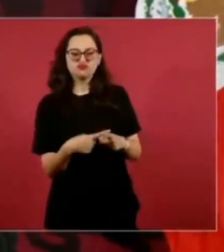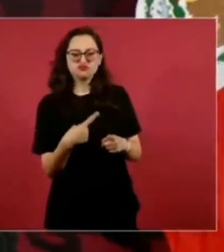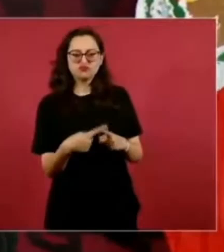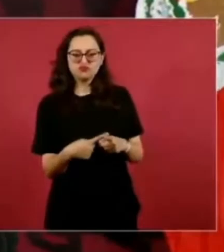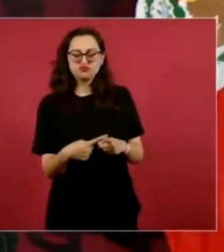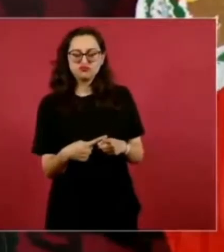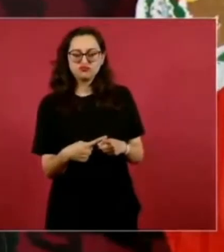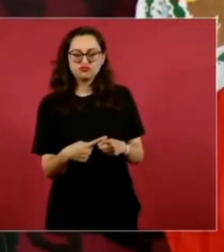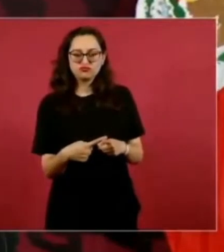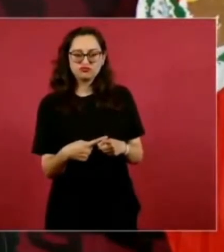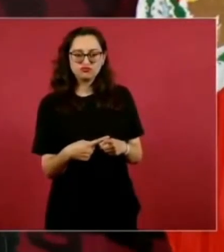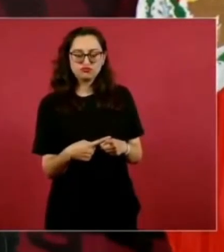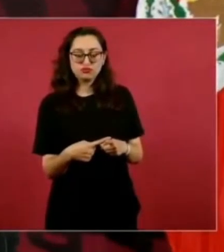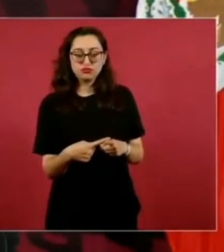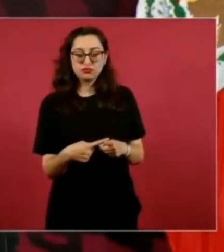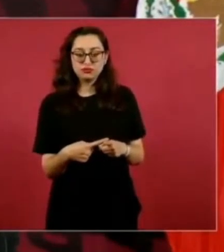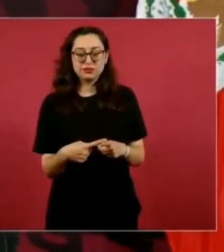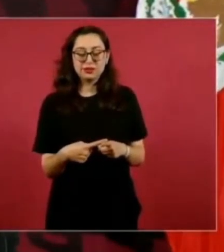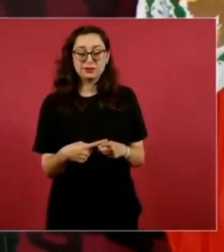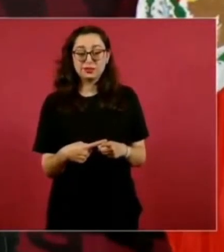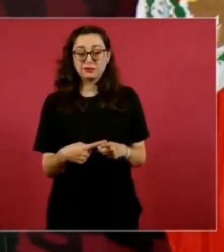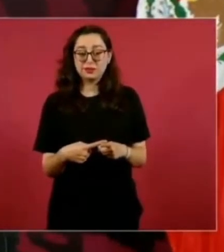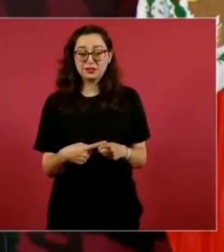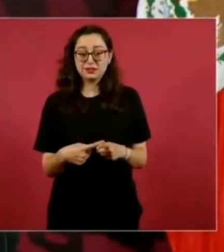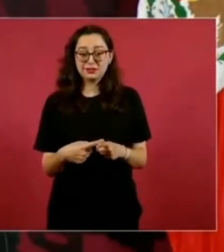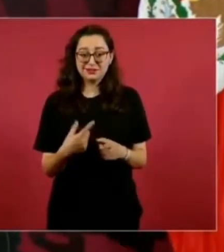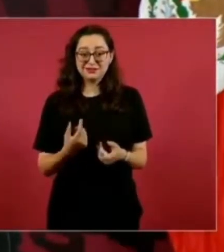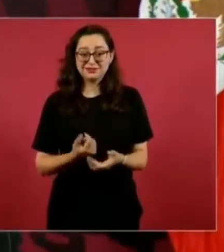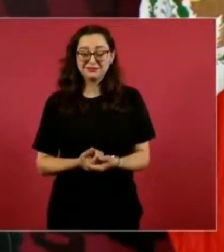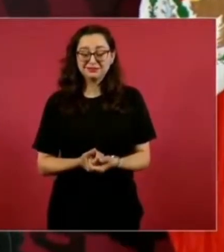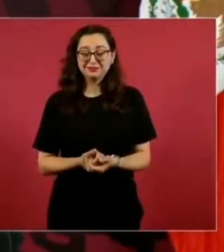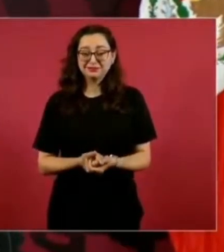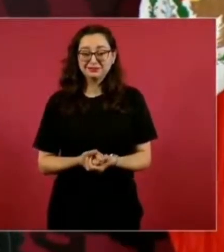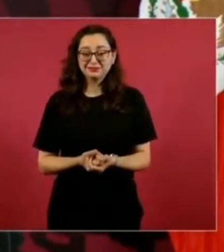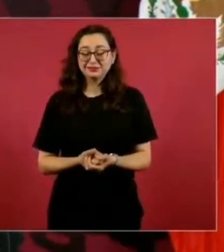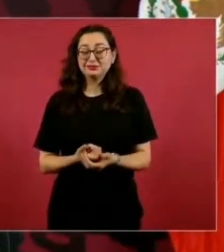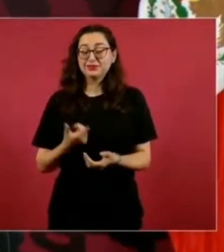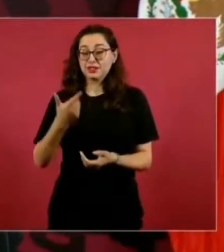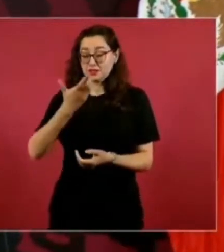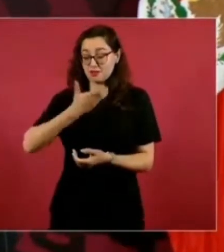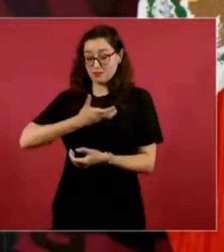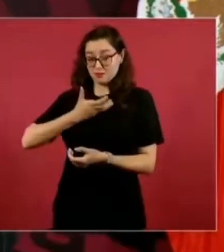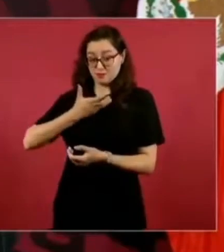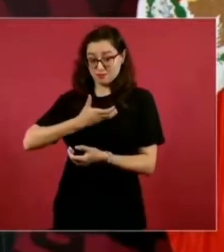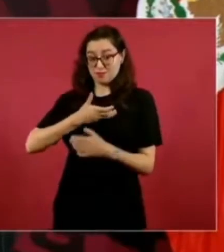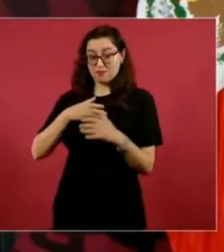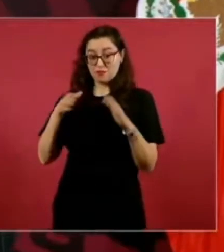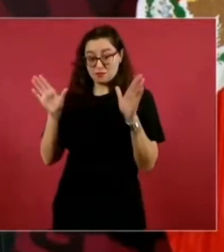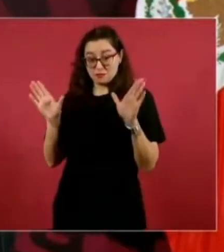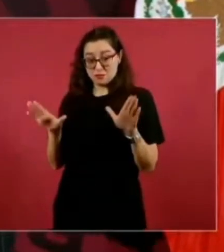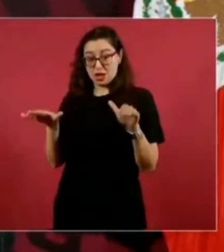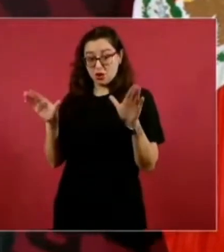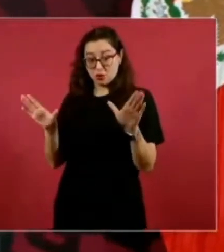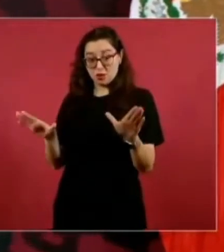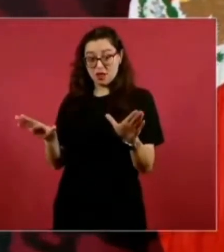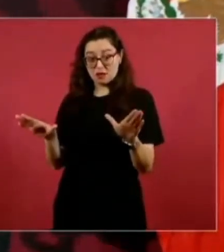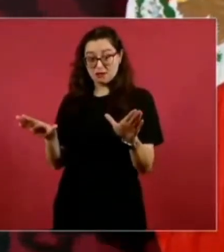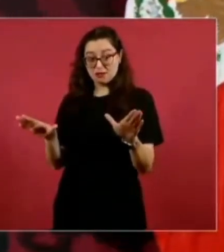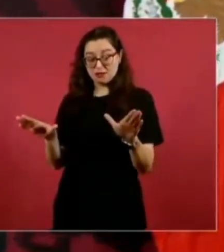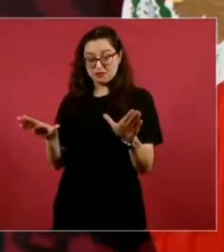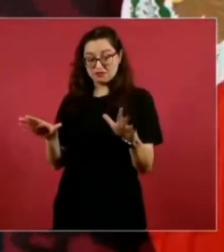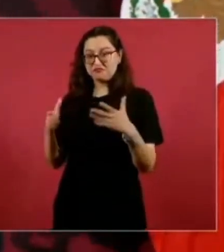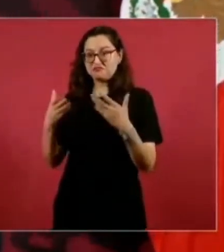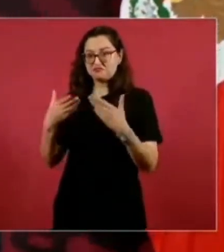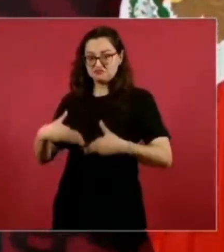paloma, abre la